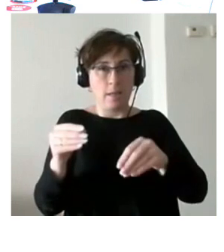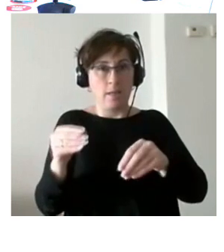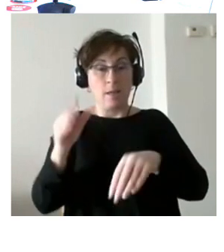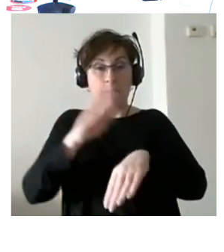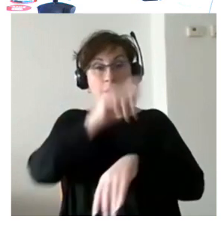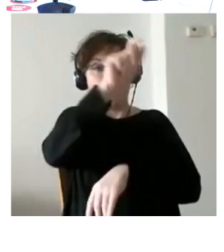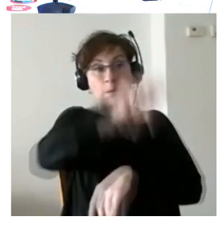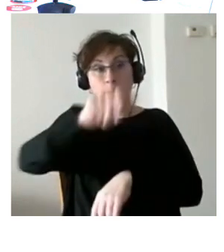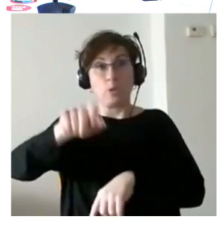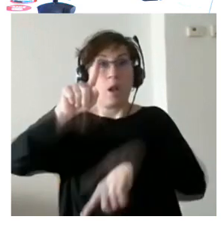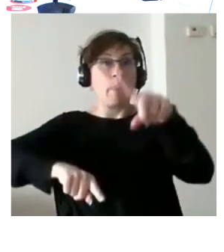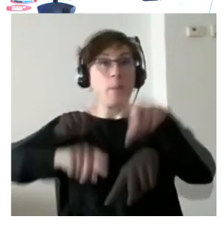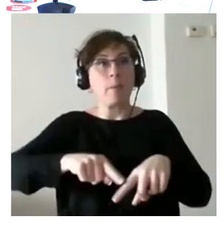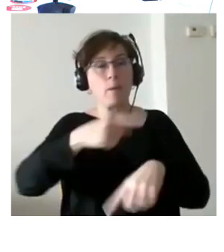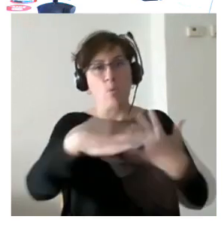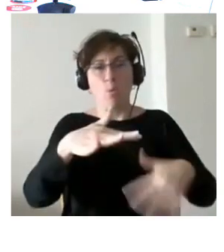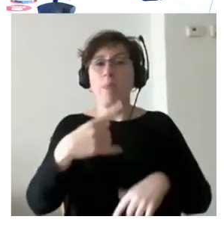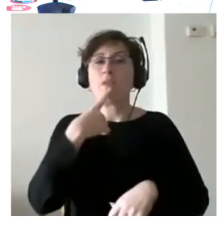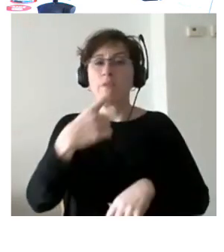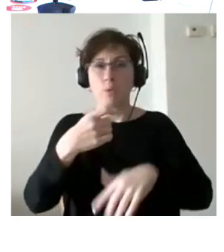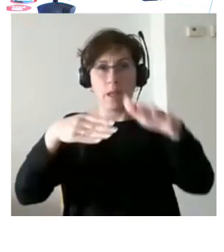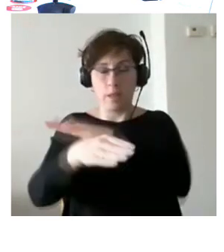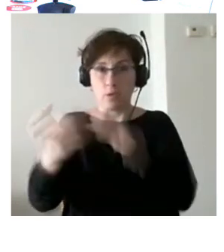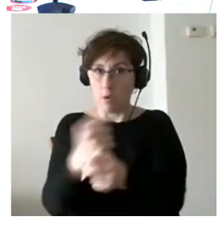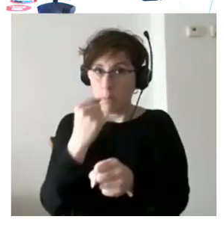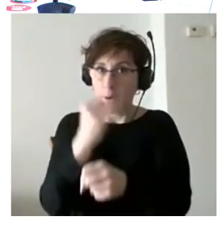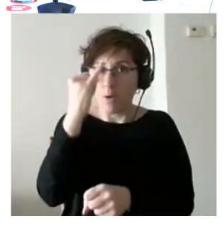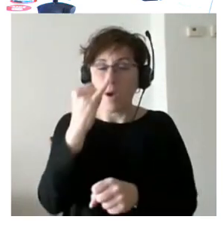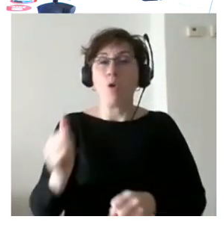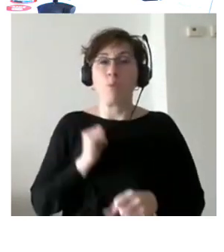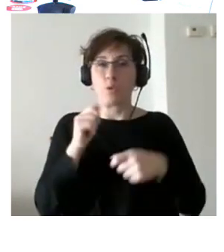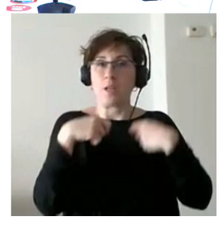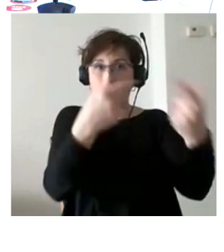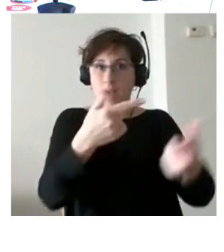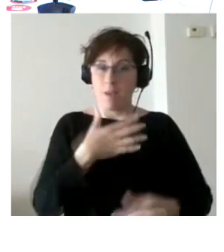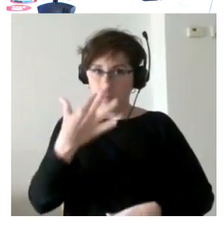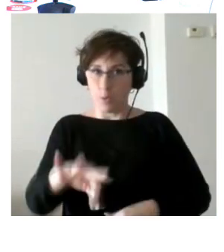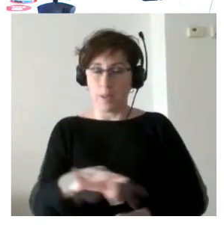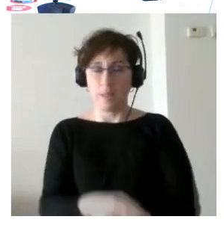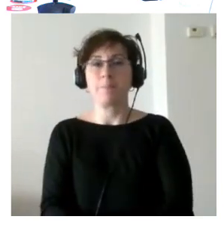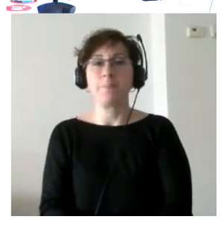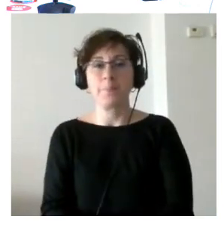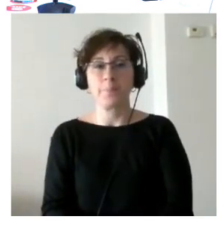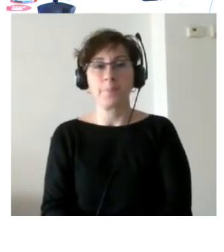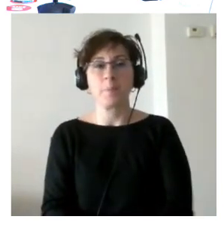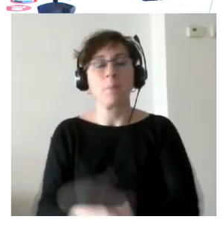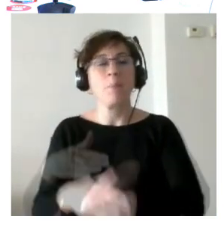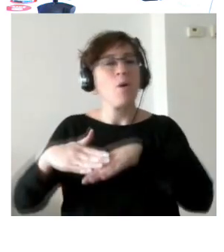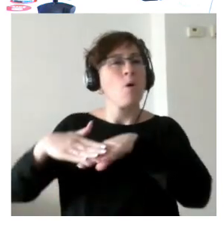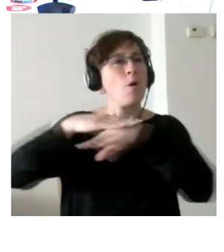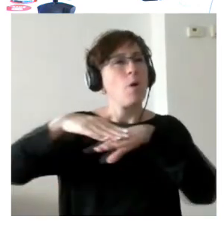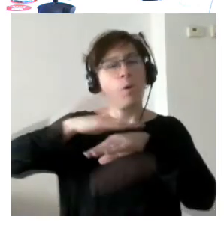más dificultades de acceso al empleo pueda tener esa oportunidad ¿Cuál es la base del empleo personalizado?